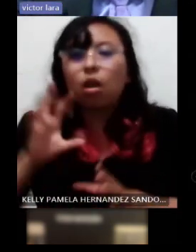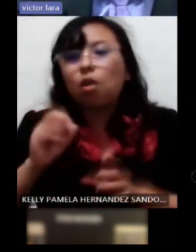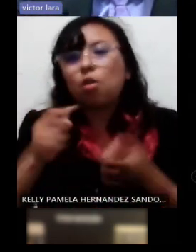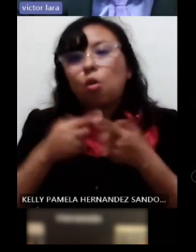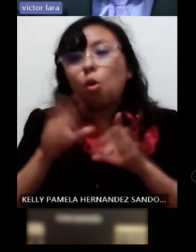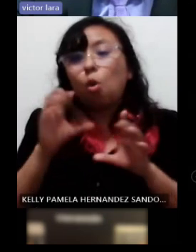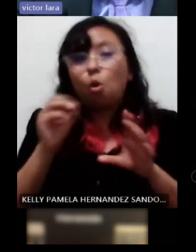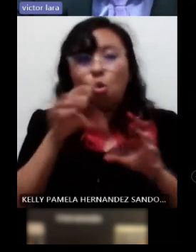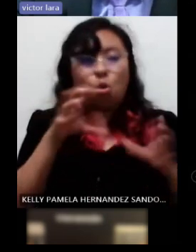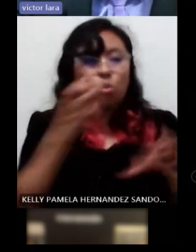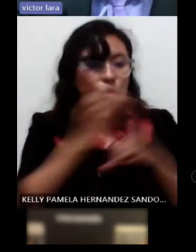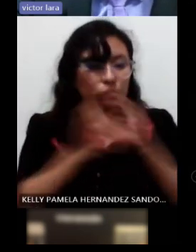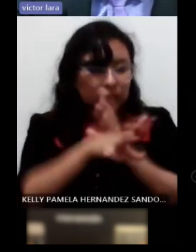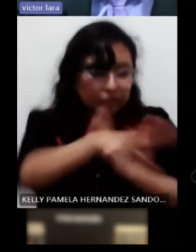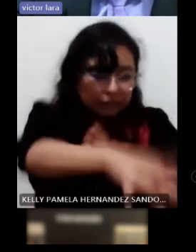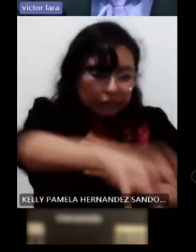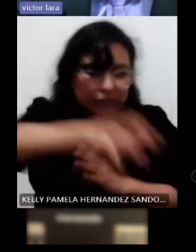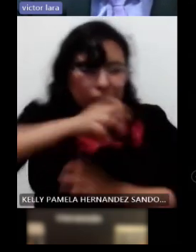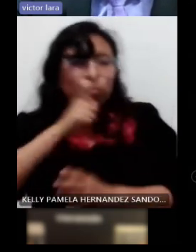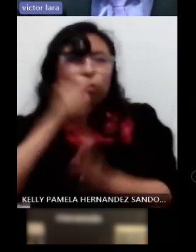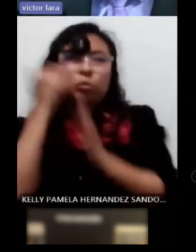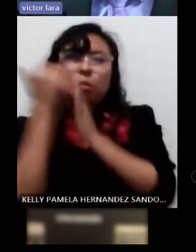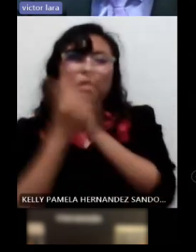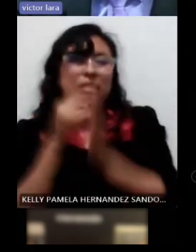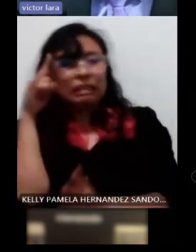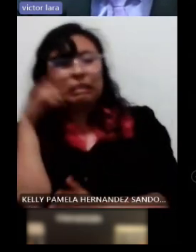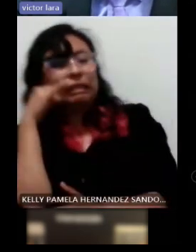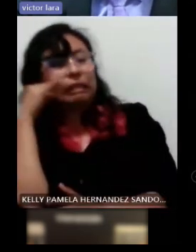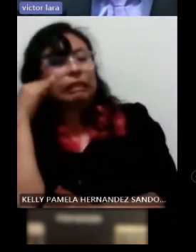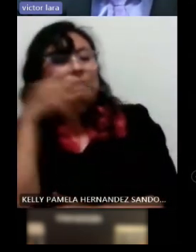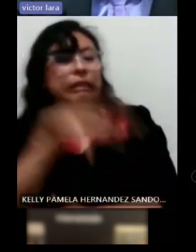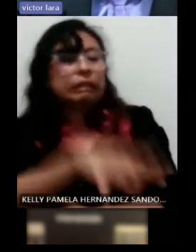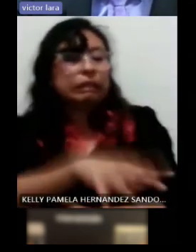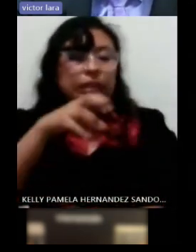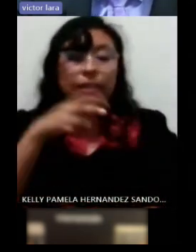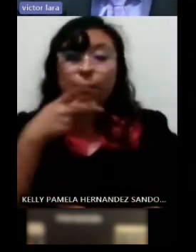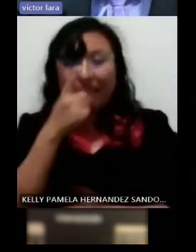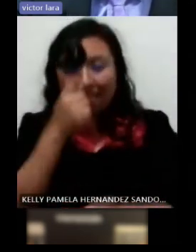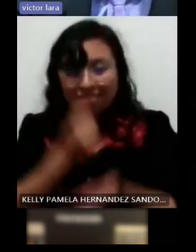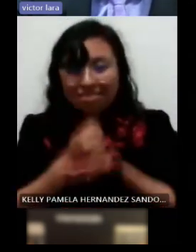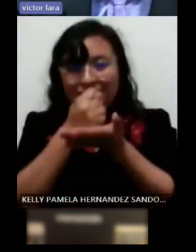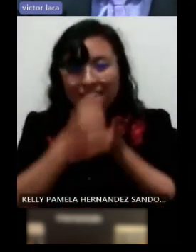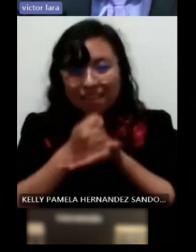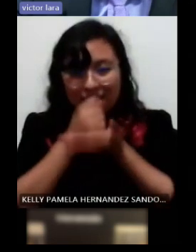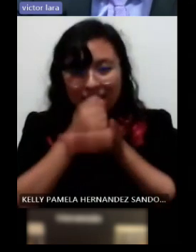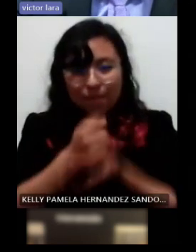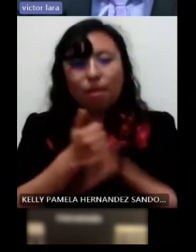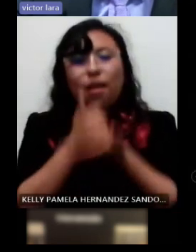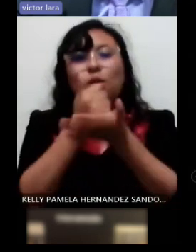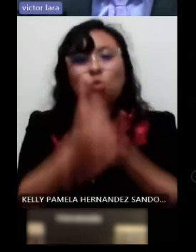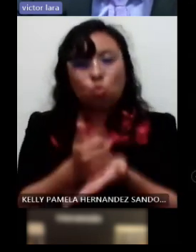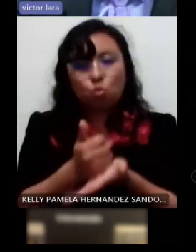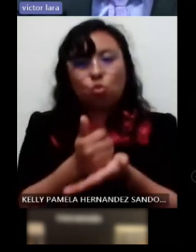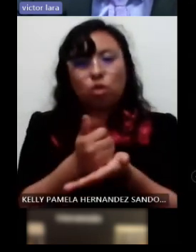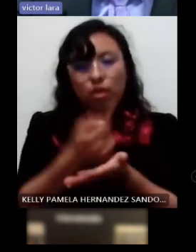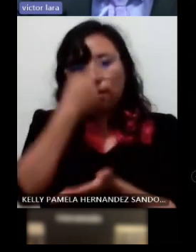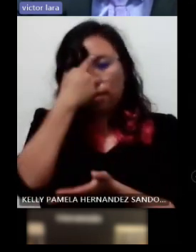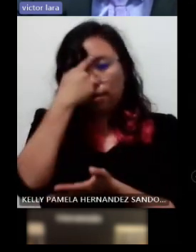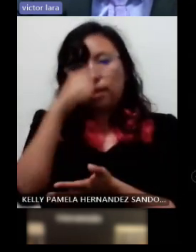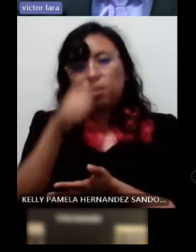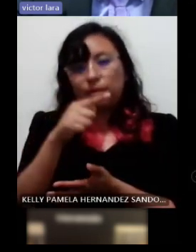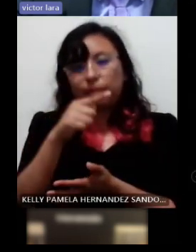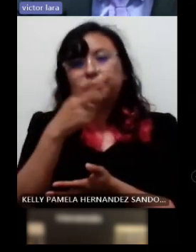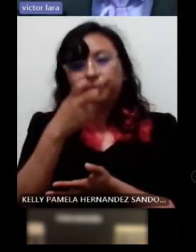poca luz entonces lo que hacemos con esta terapéutica es mejorar esas condiciones y habilidades a través de